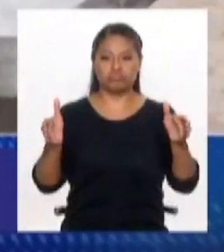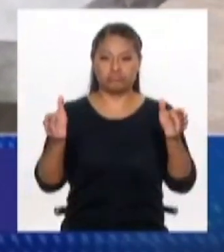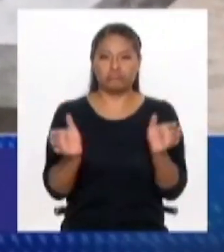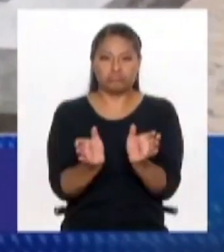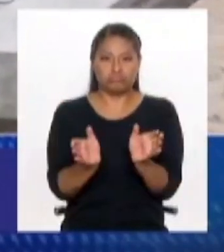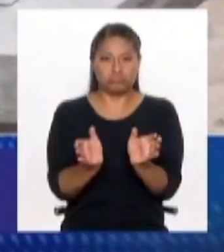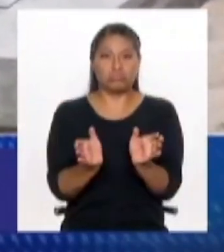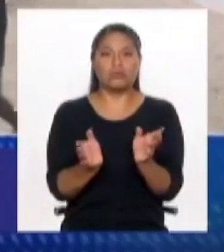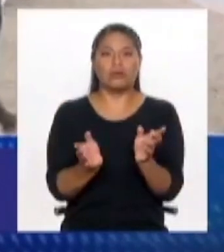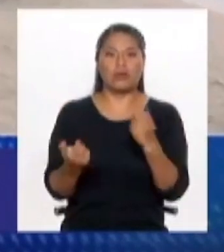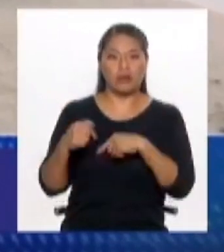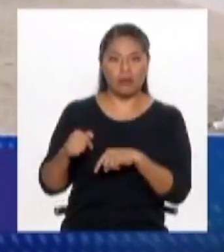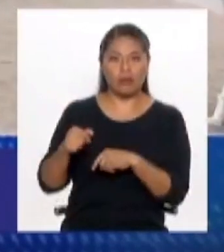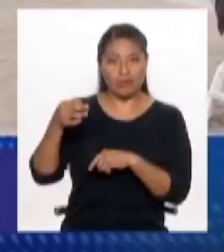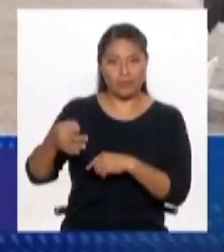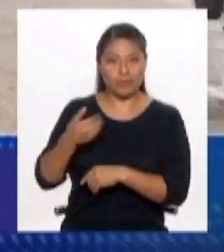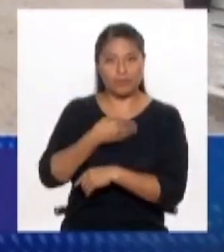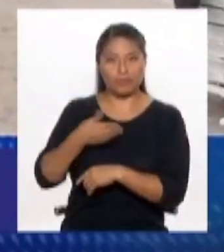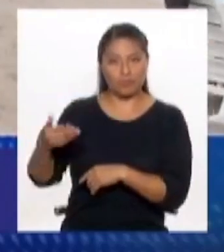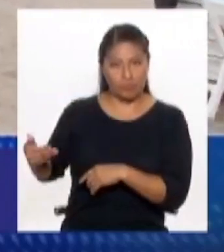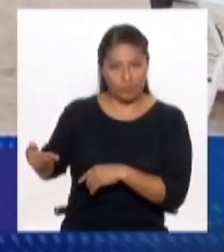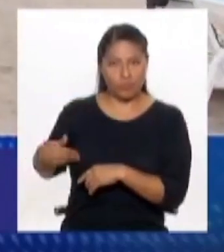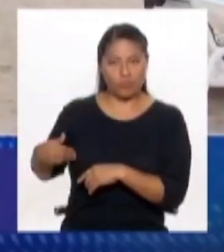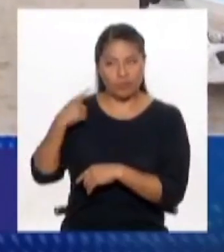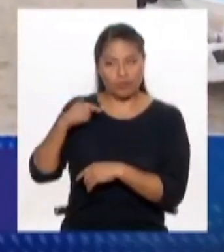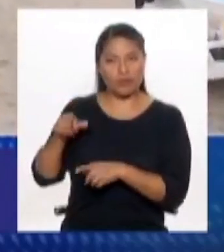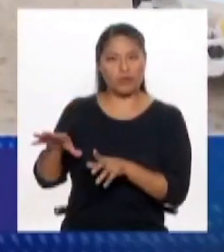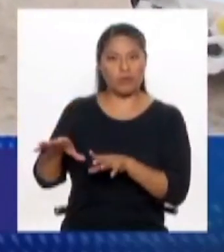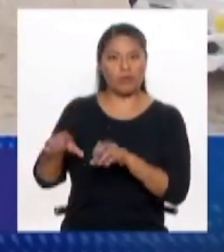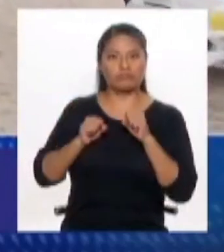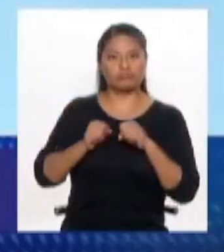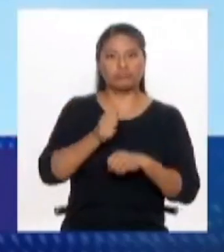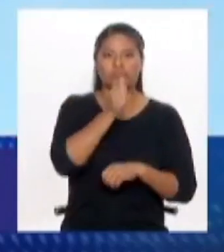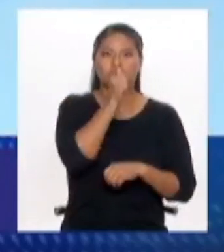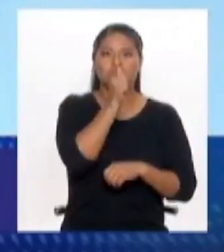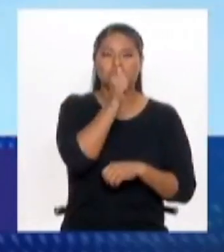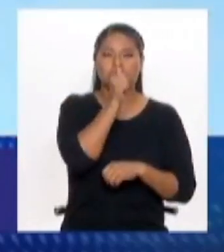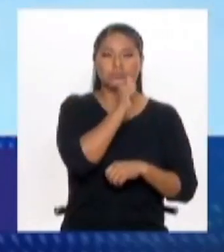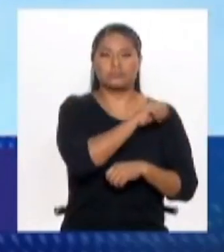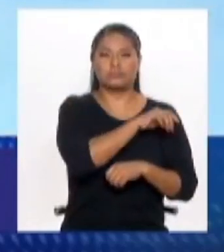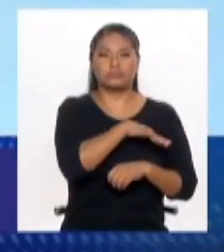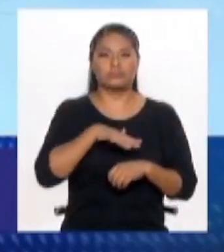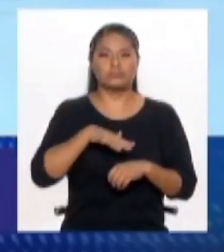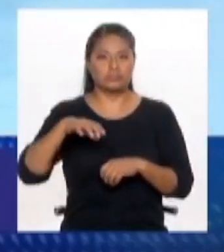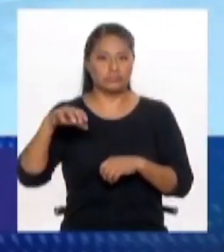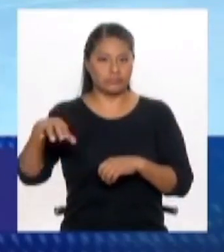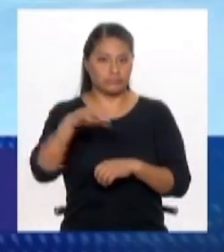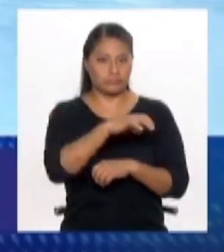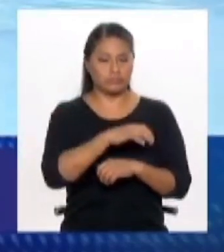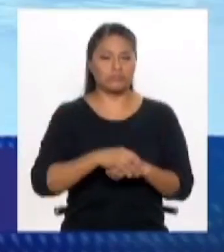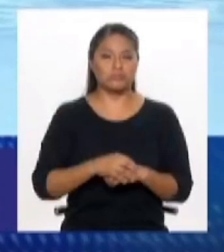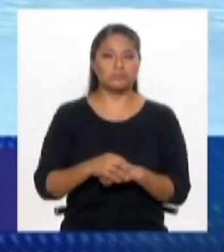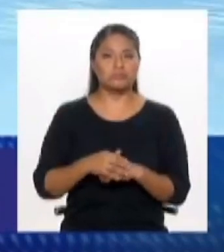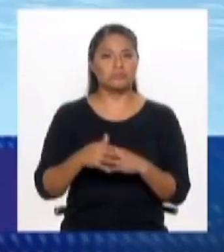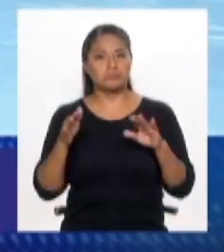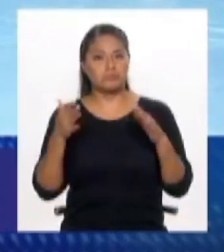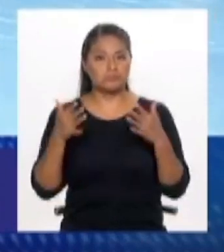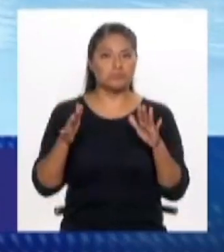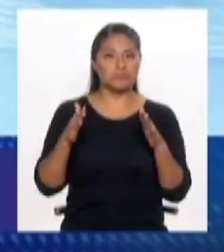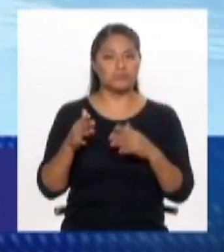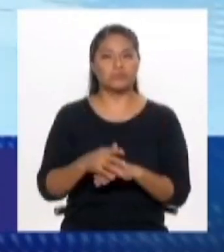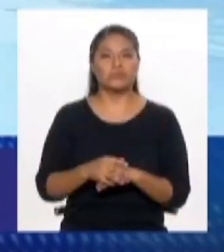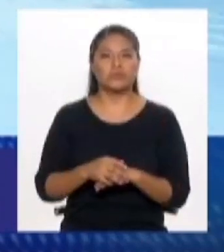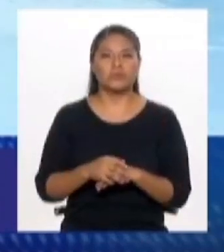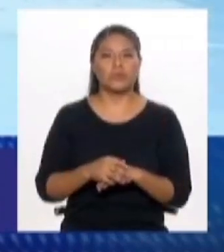cuando en el fondo lo que realmente es público empieza como a privatizarse en todos los sentidos y en la vida cotidiana. Entonces yo creo que ahí hay, no